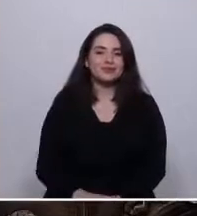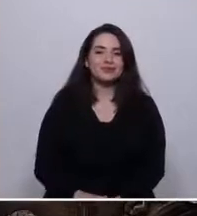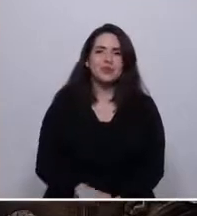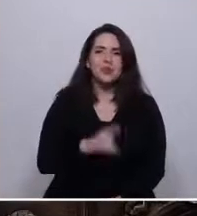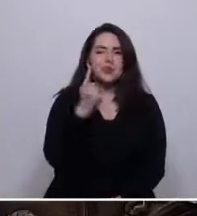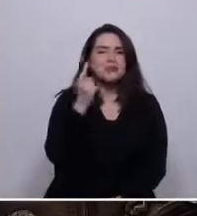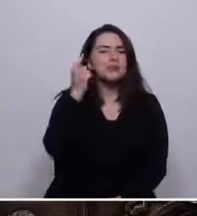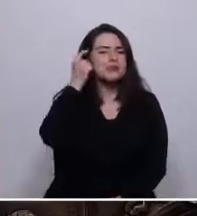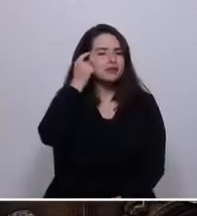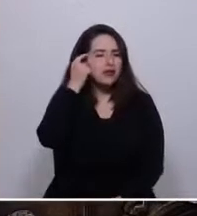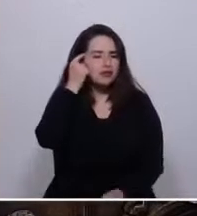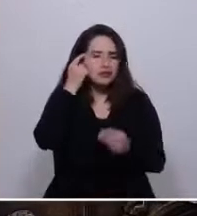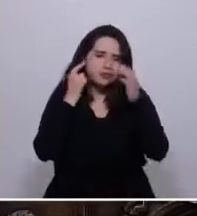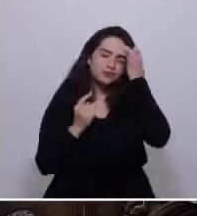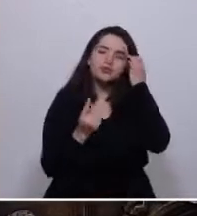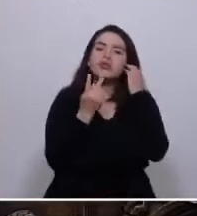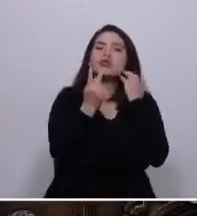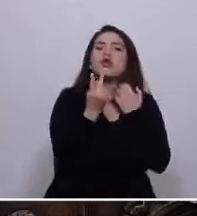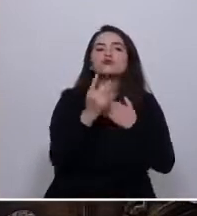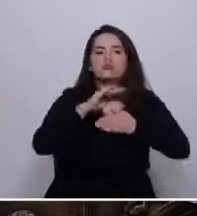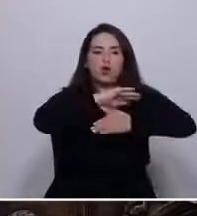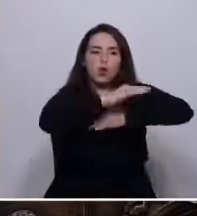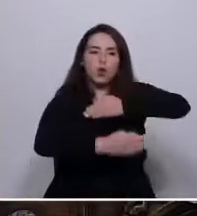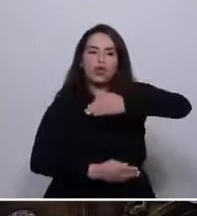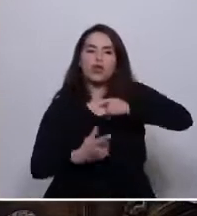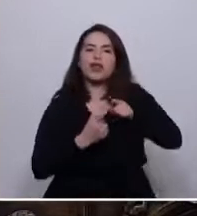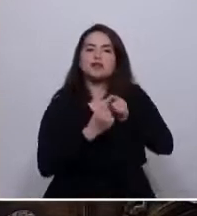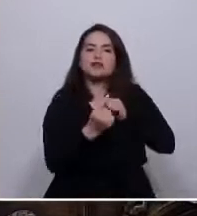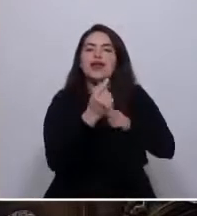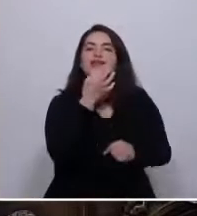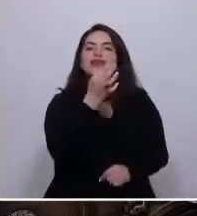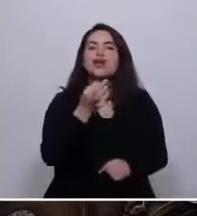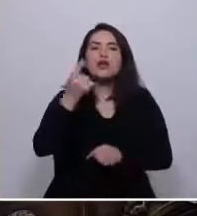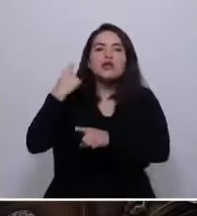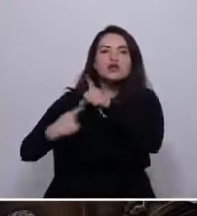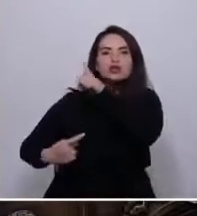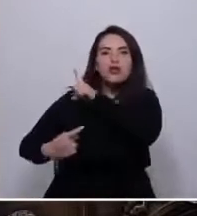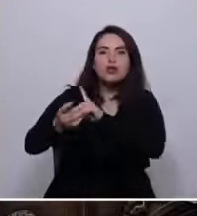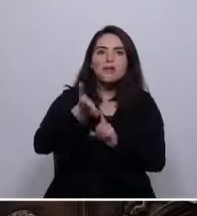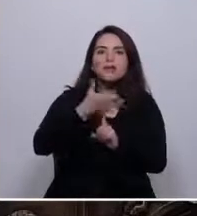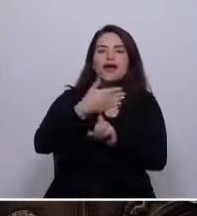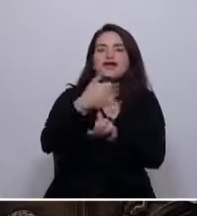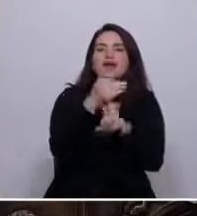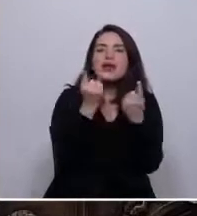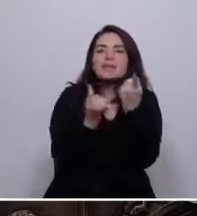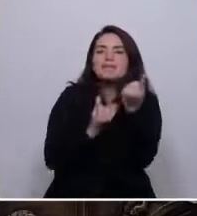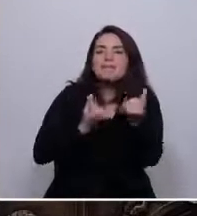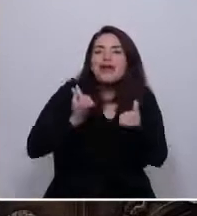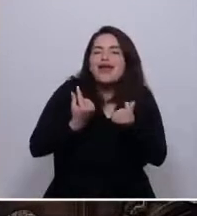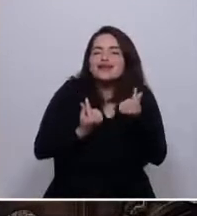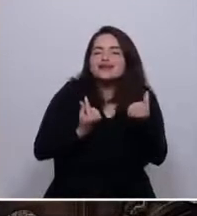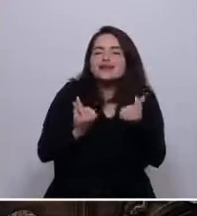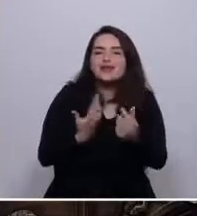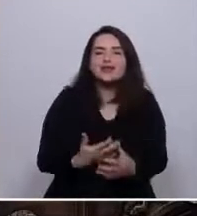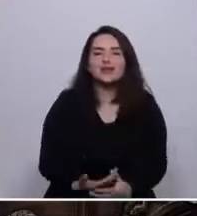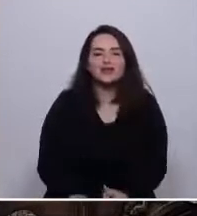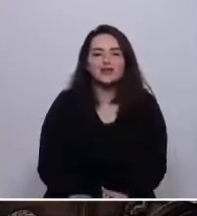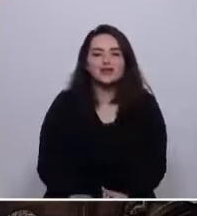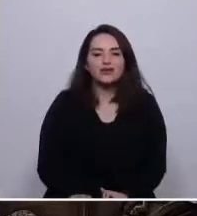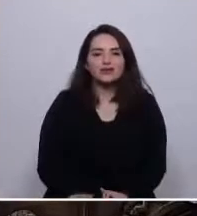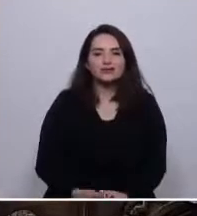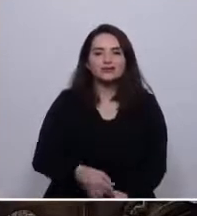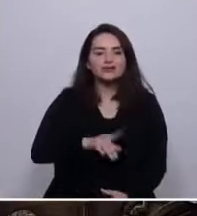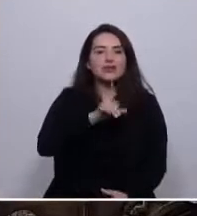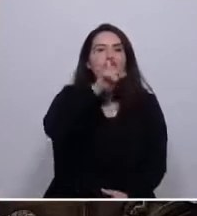figuras del escudo nacional, señaló que la historia patria se parece más a un cóndor